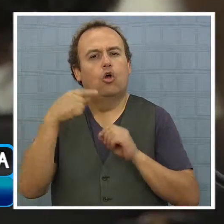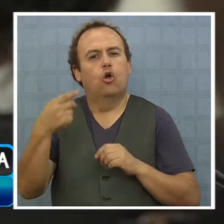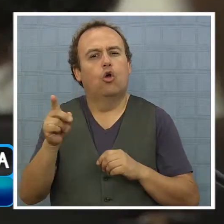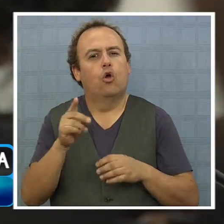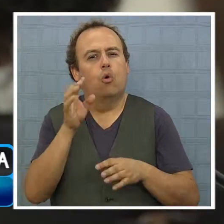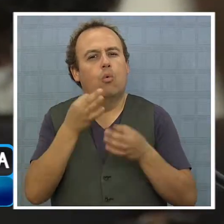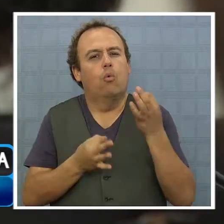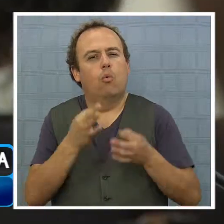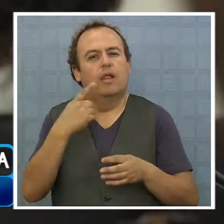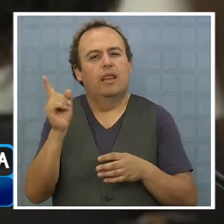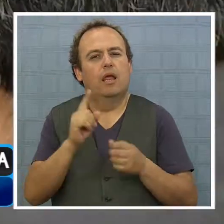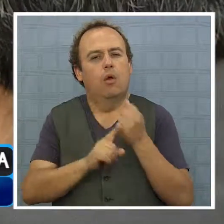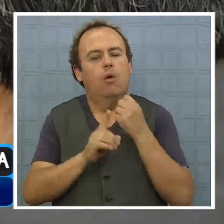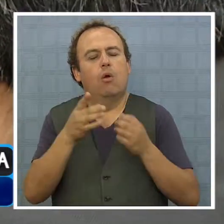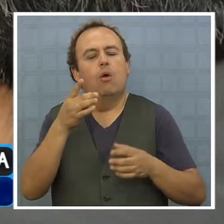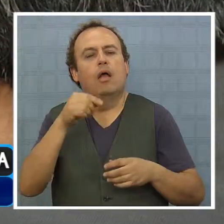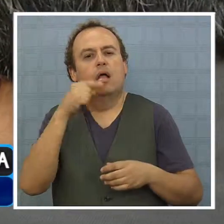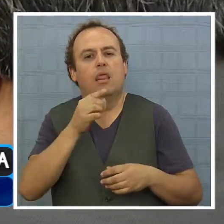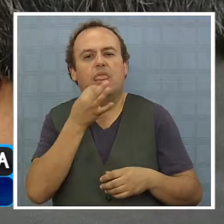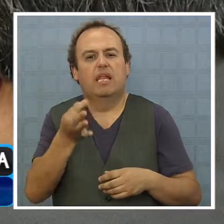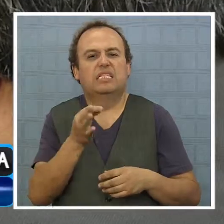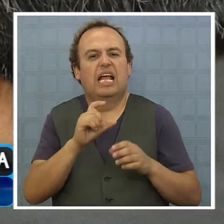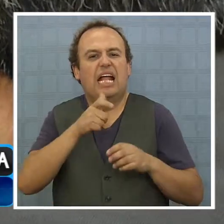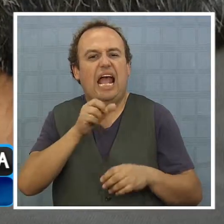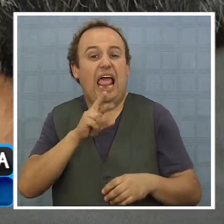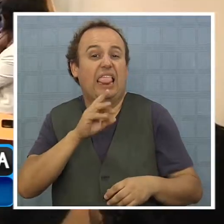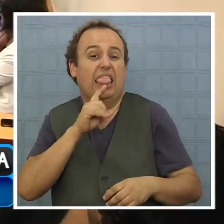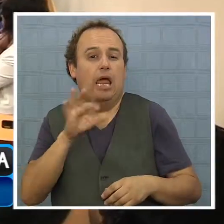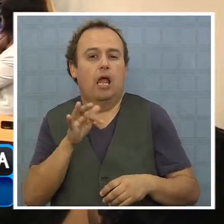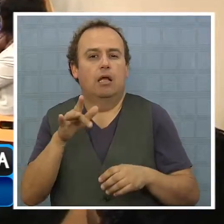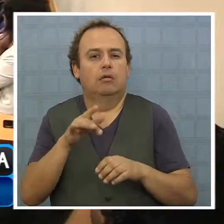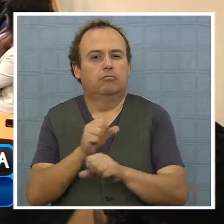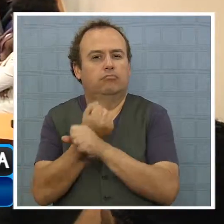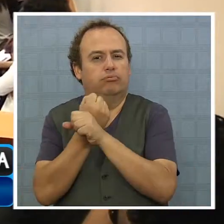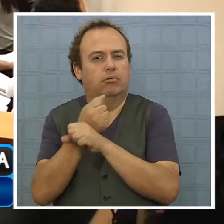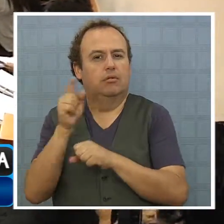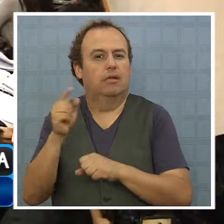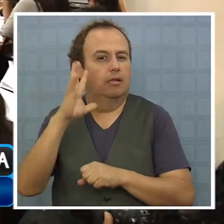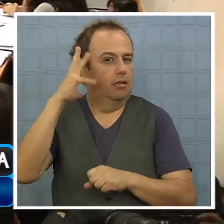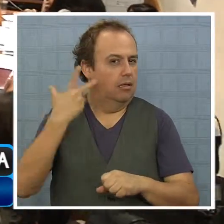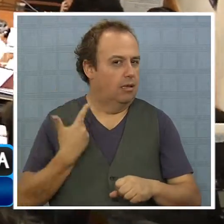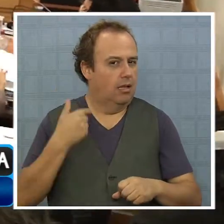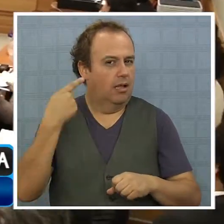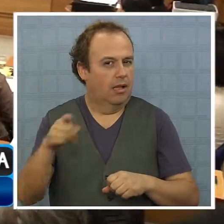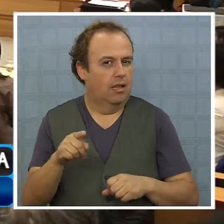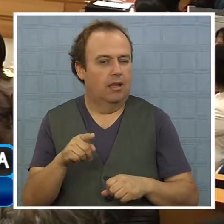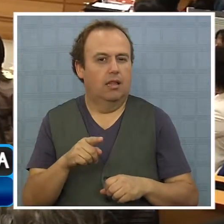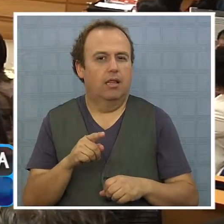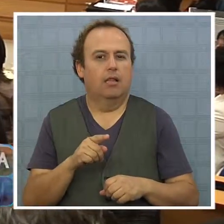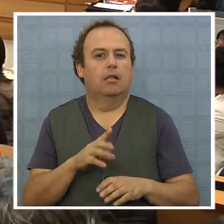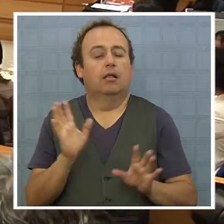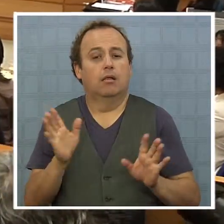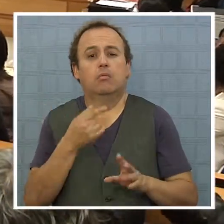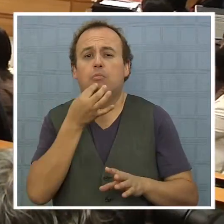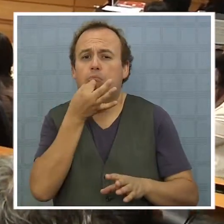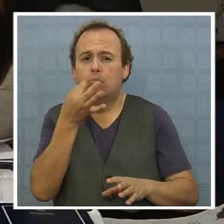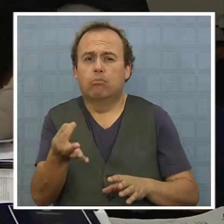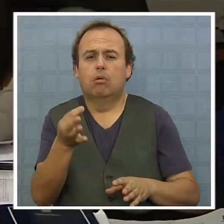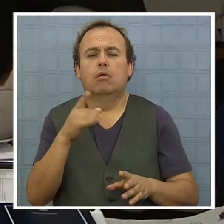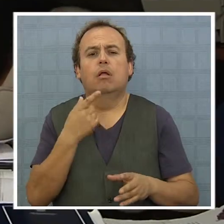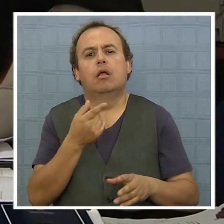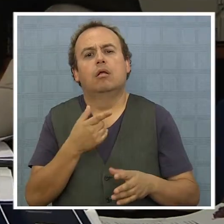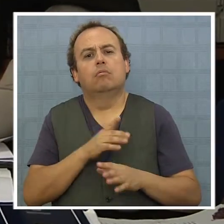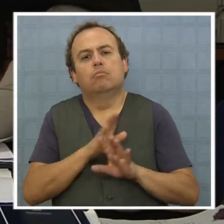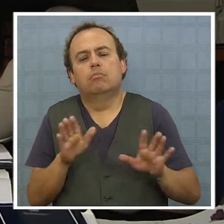cautelar dispuesta por el juez de garantía que decretó arresto domiciliario para Antonella Charafia. El magistrado habría